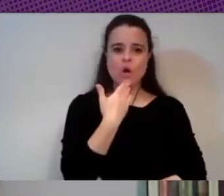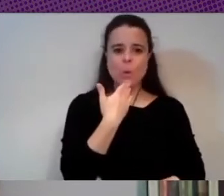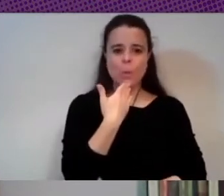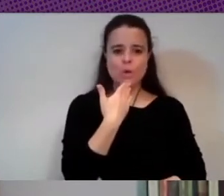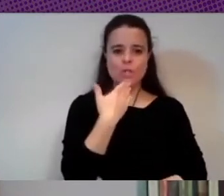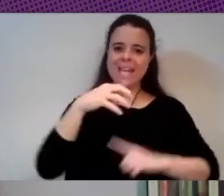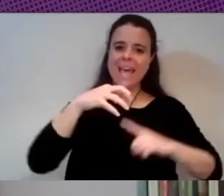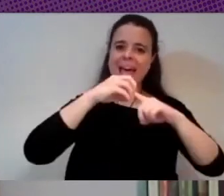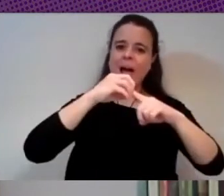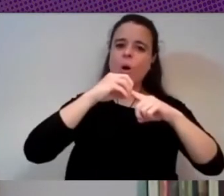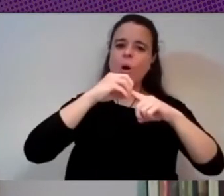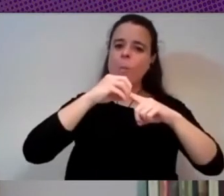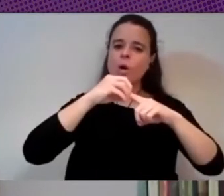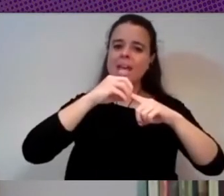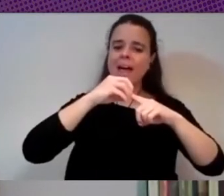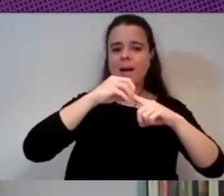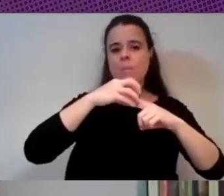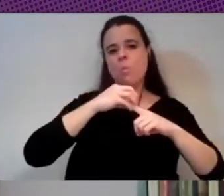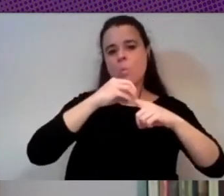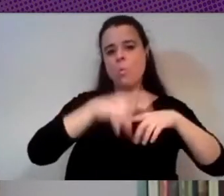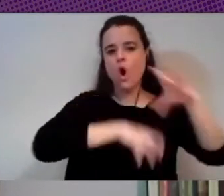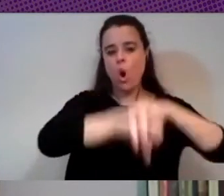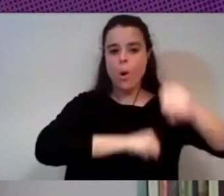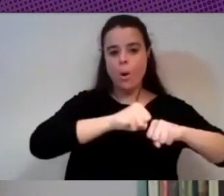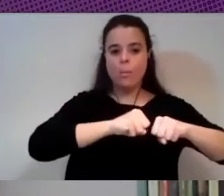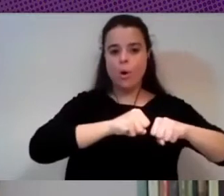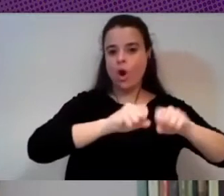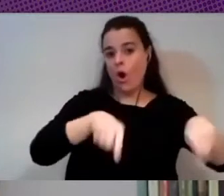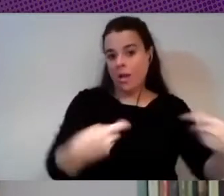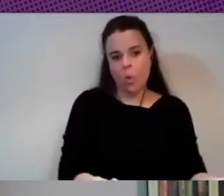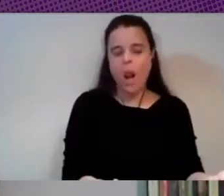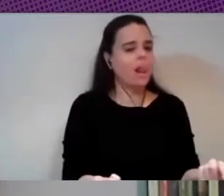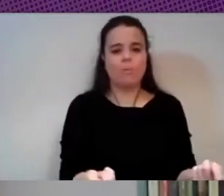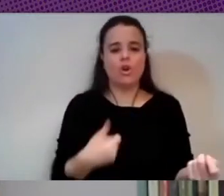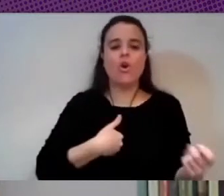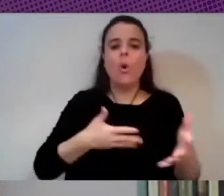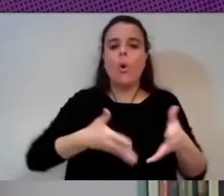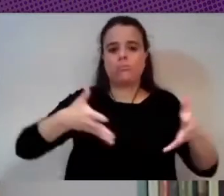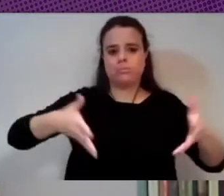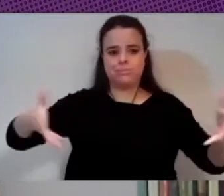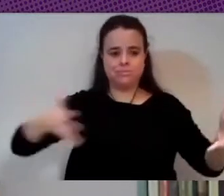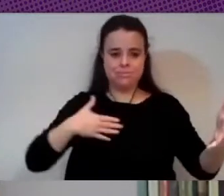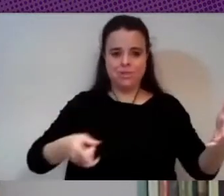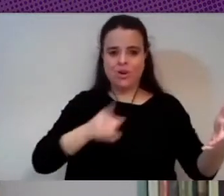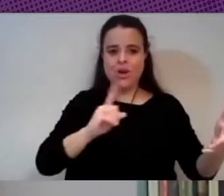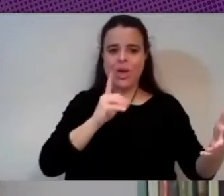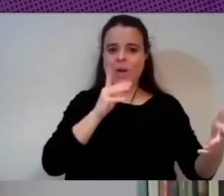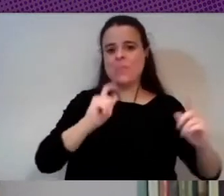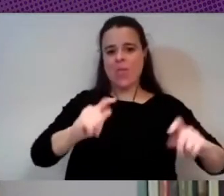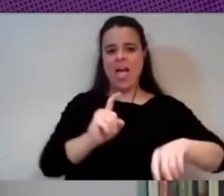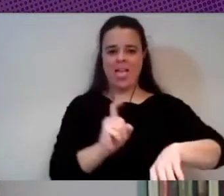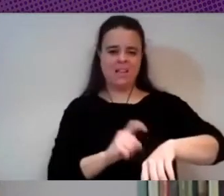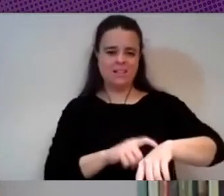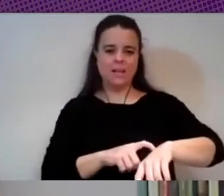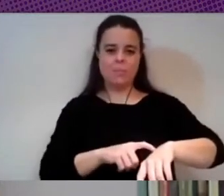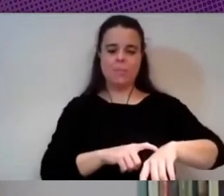los monopolios ¿no? bueno no me quiero extender más así damos tiempo a las preguntas y al intercambio que me parece que es